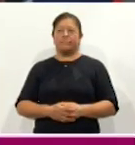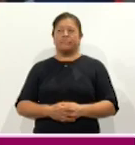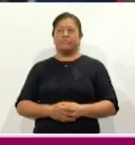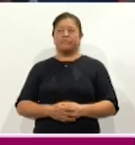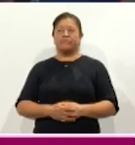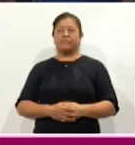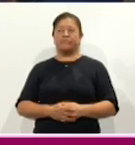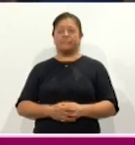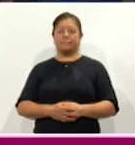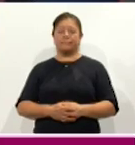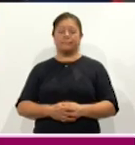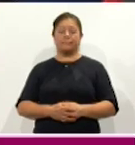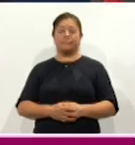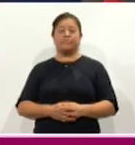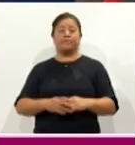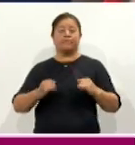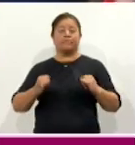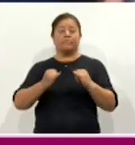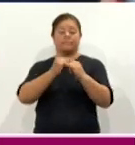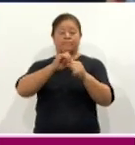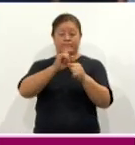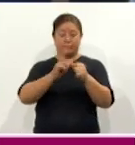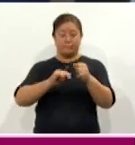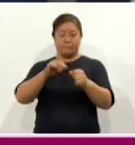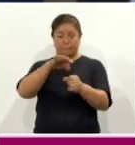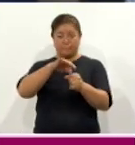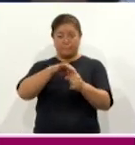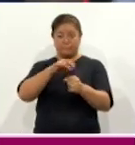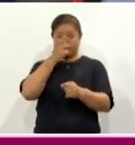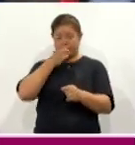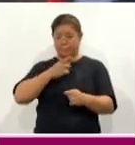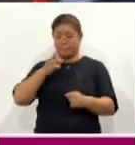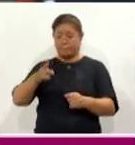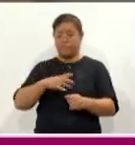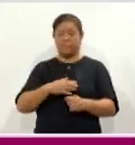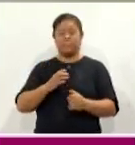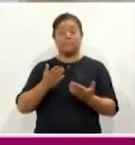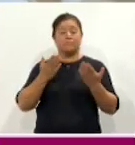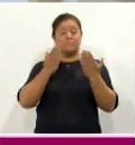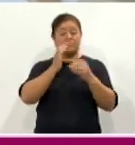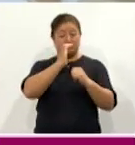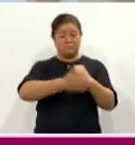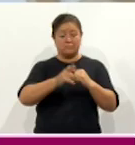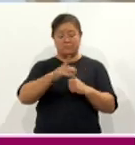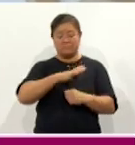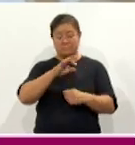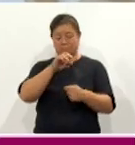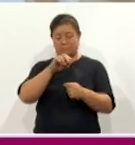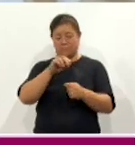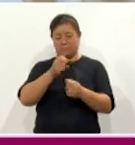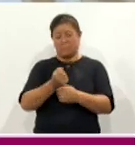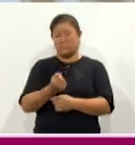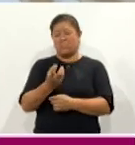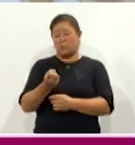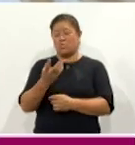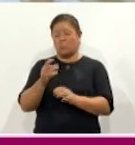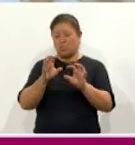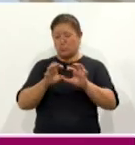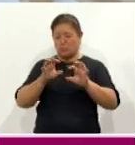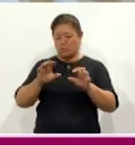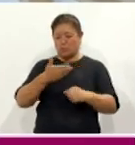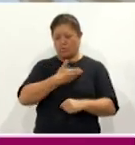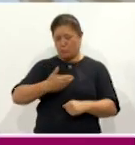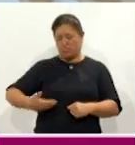El Instituto Nacional Electoral informó que al cierre de los cómputos de la elección presidencial, alrededor de las 16 horas,